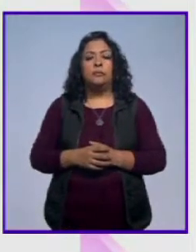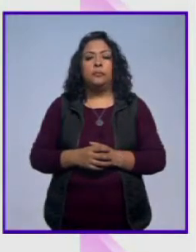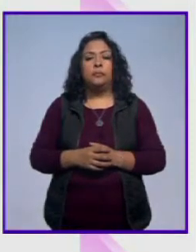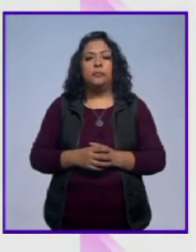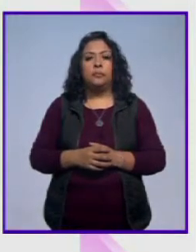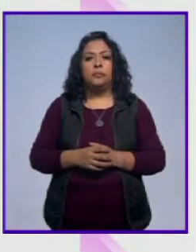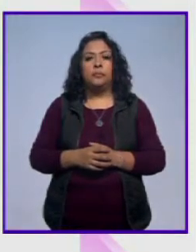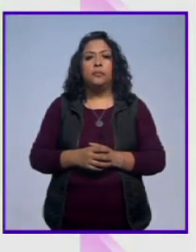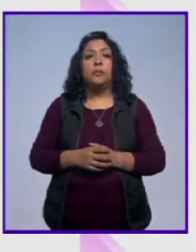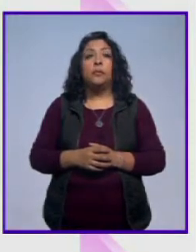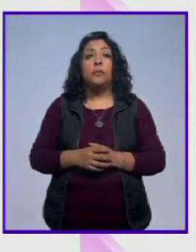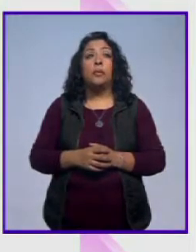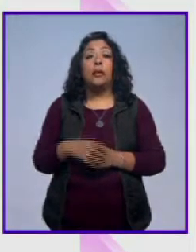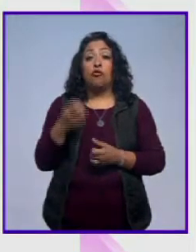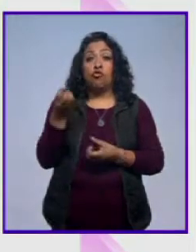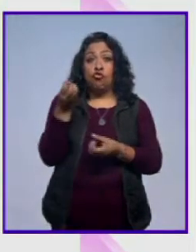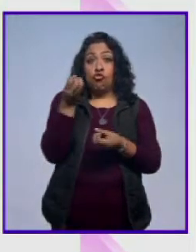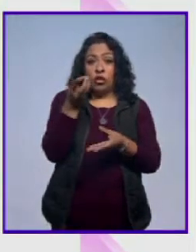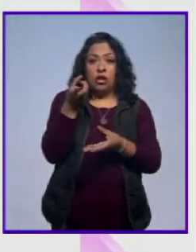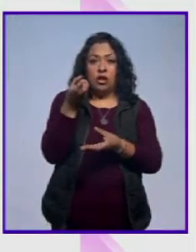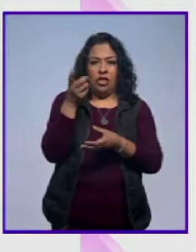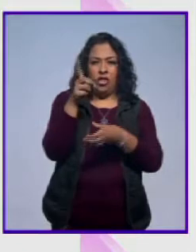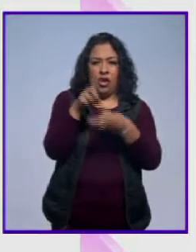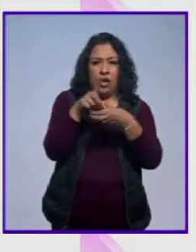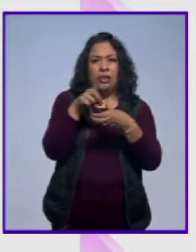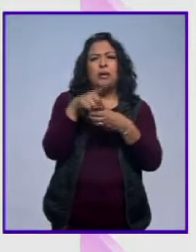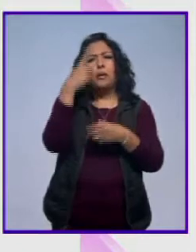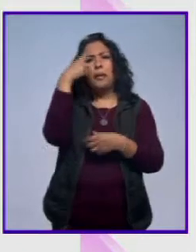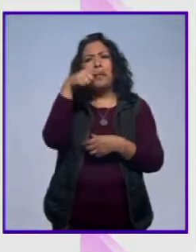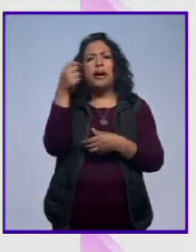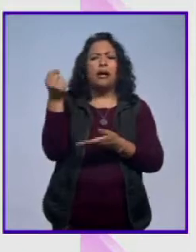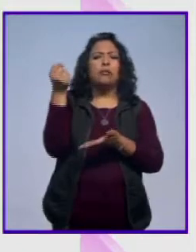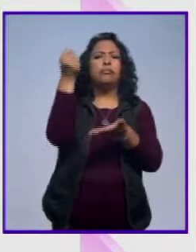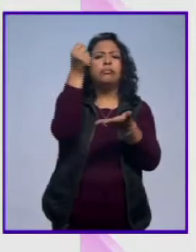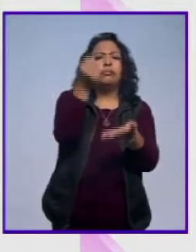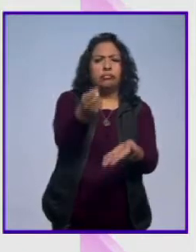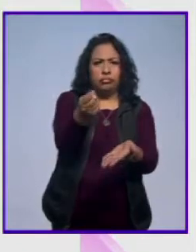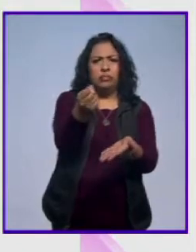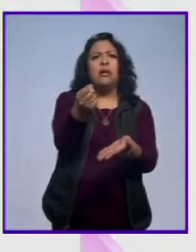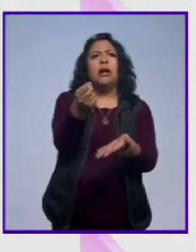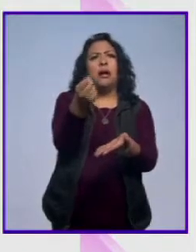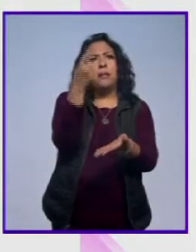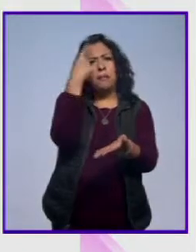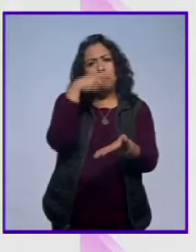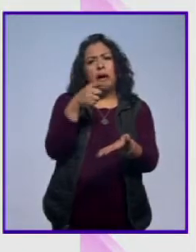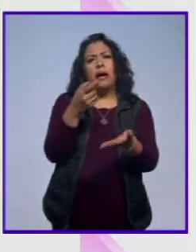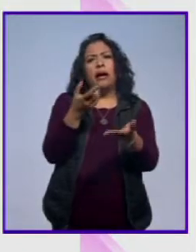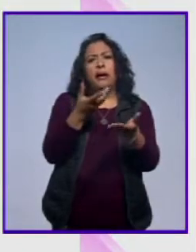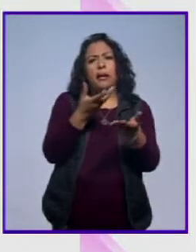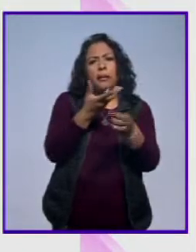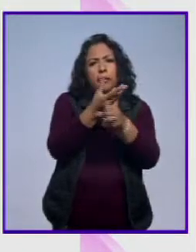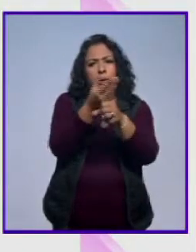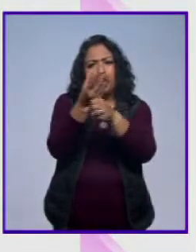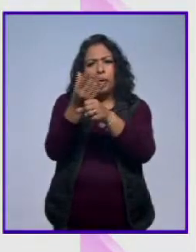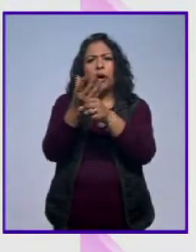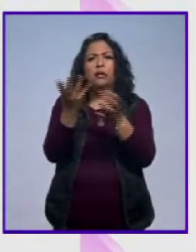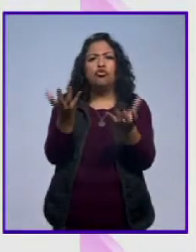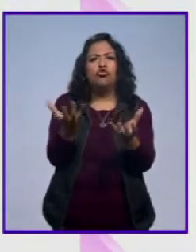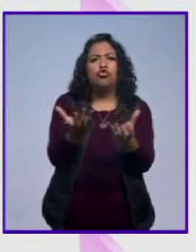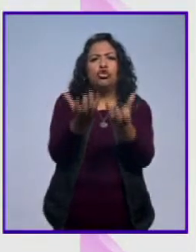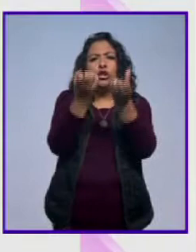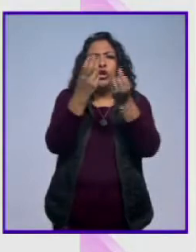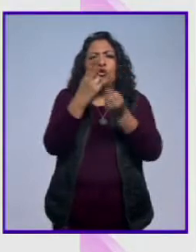Esta aportación será destinada a restauración, reestructuración y conservación